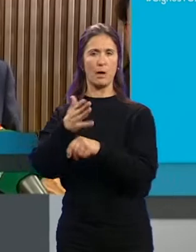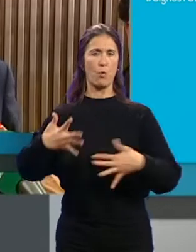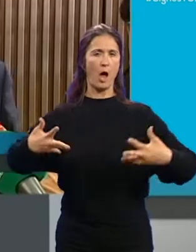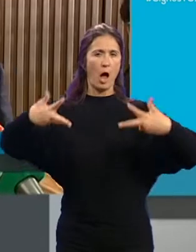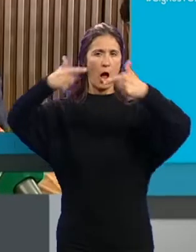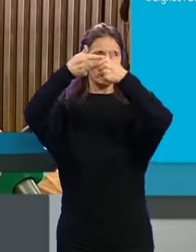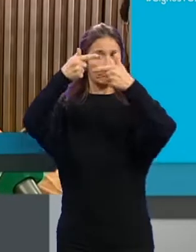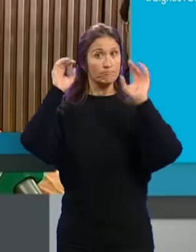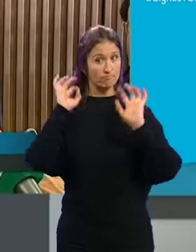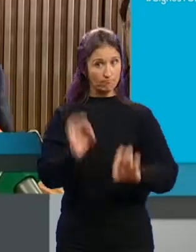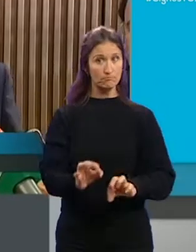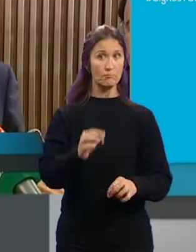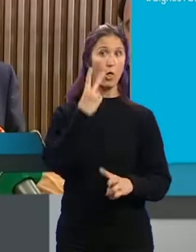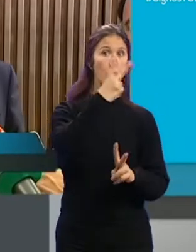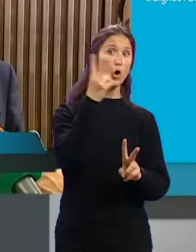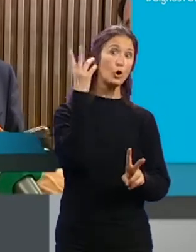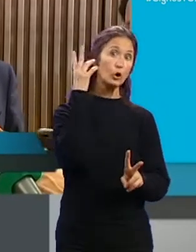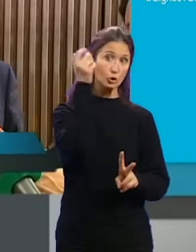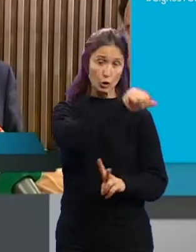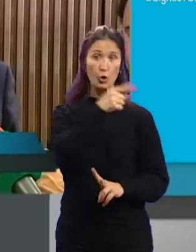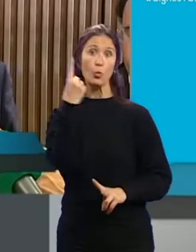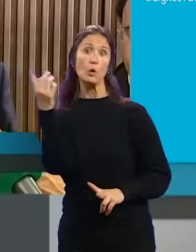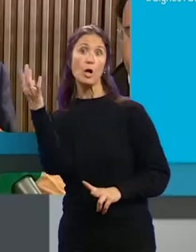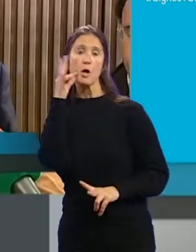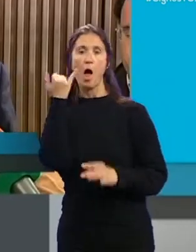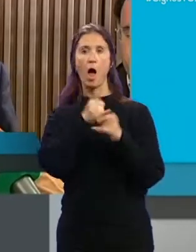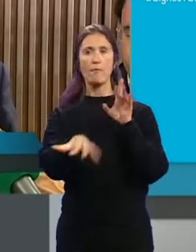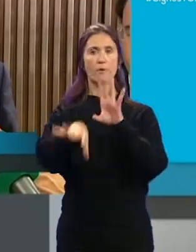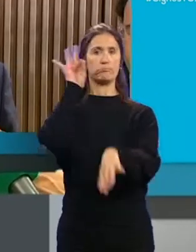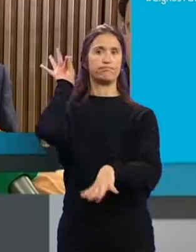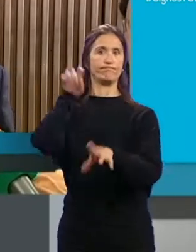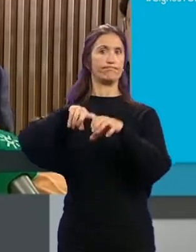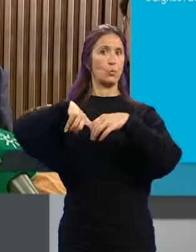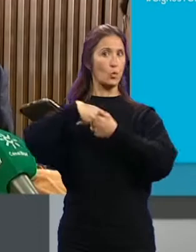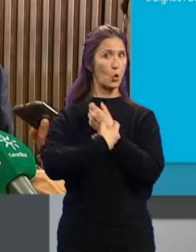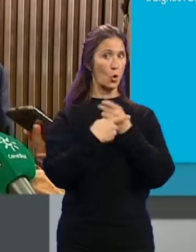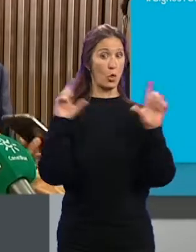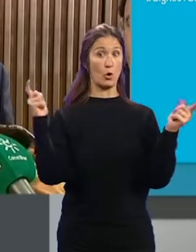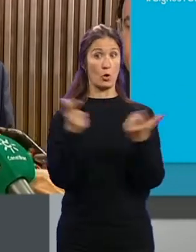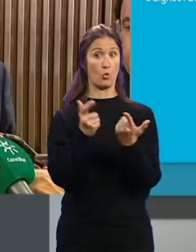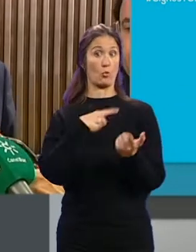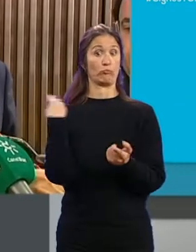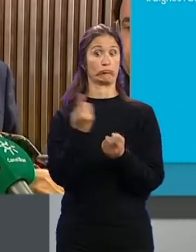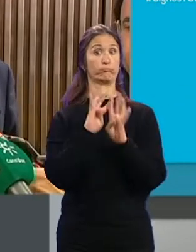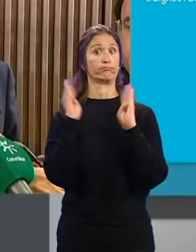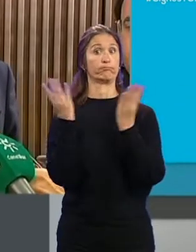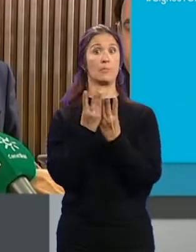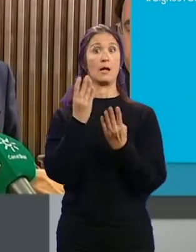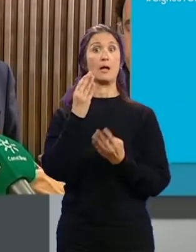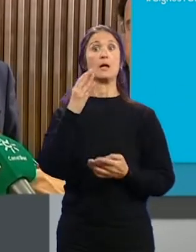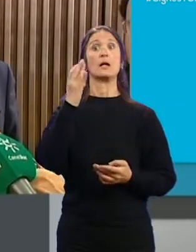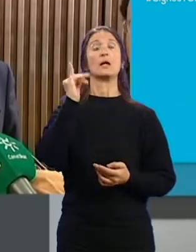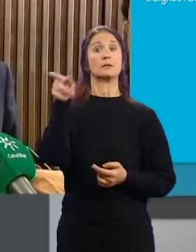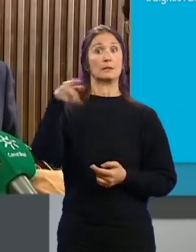el concurso... ...dos chicos y unas chicas... ...finalmente la que se ha elegido en el consorcio... ...en la reunión que hemos tenido es Sara Navarro...